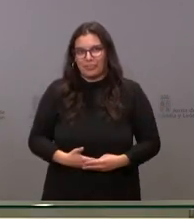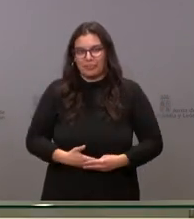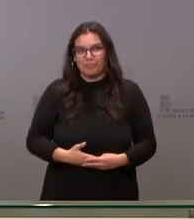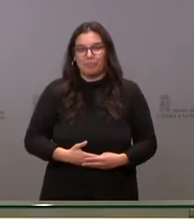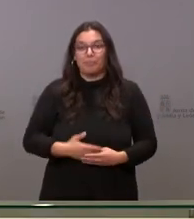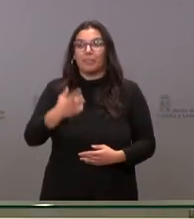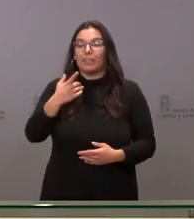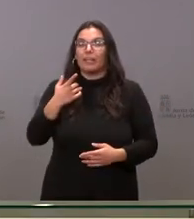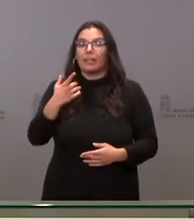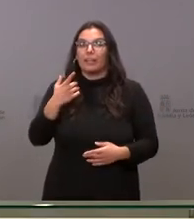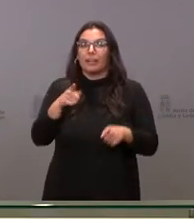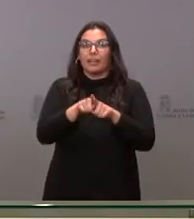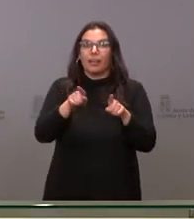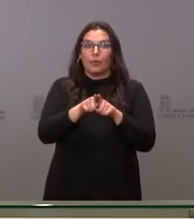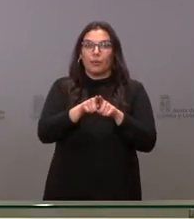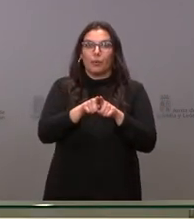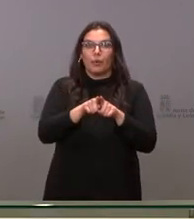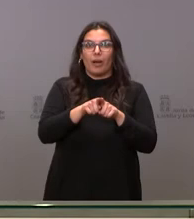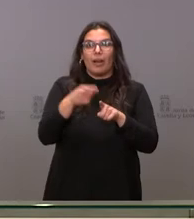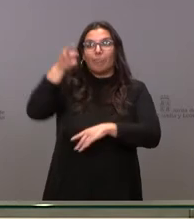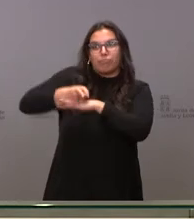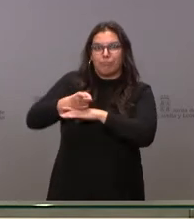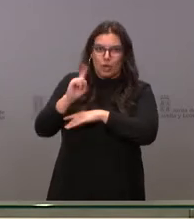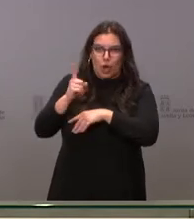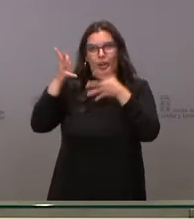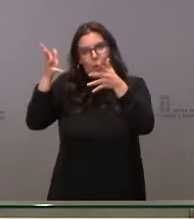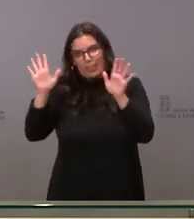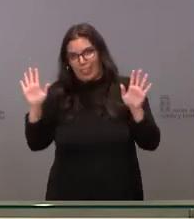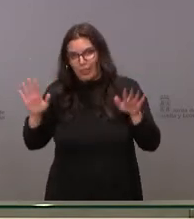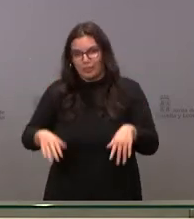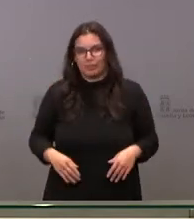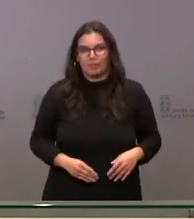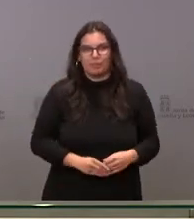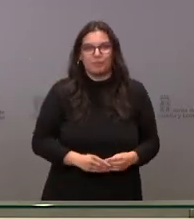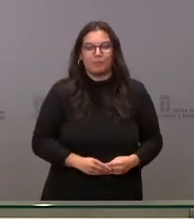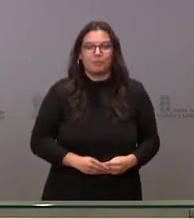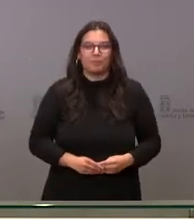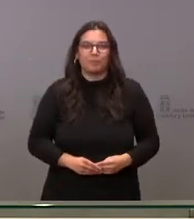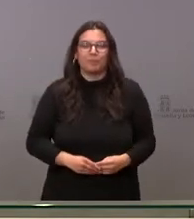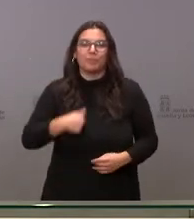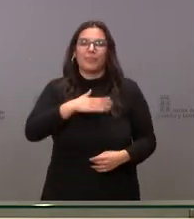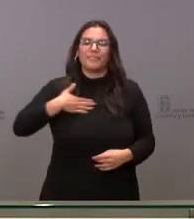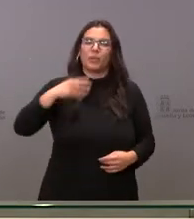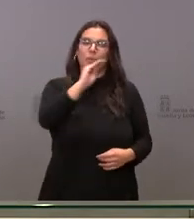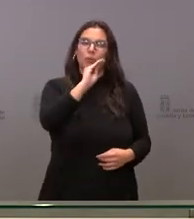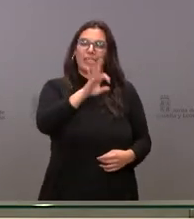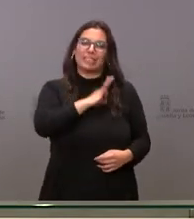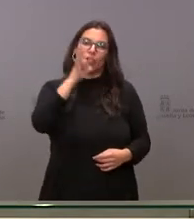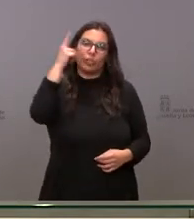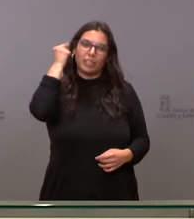quería… No es conminatorio, es una recomendación. En relación a este asunto me gustaría preguntarle, señor Igea,